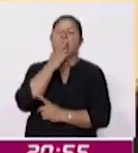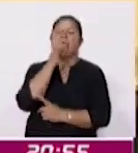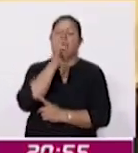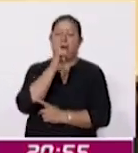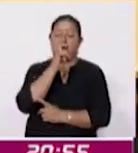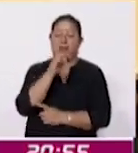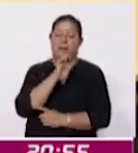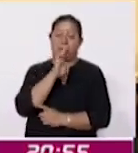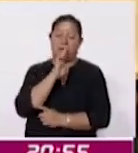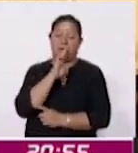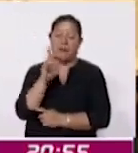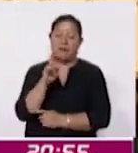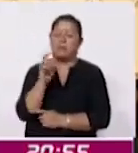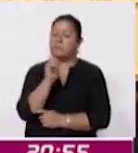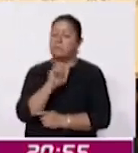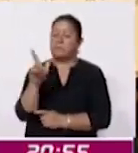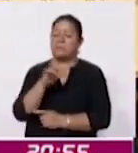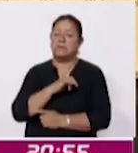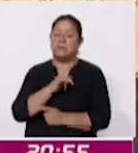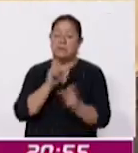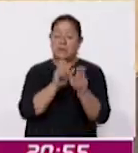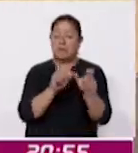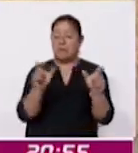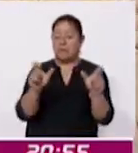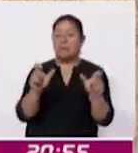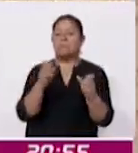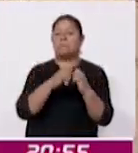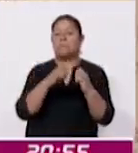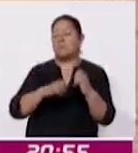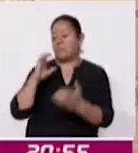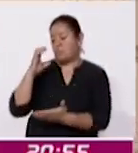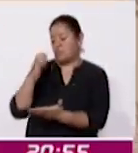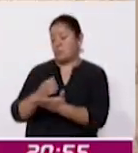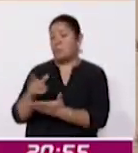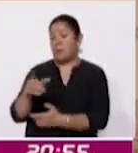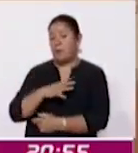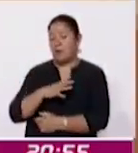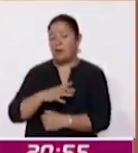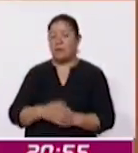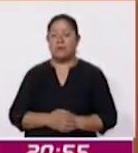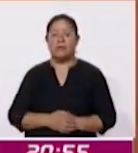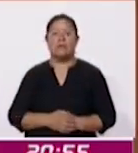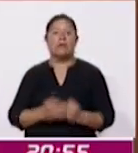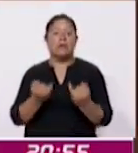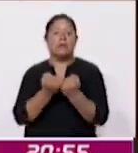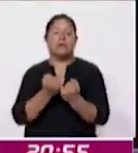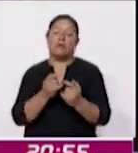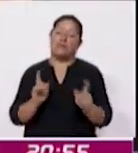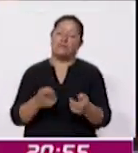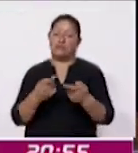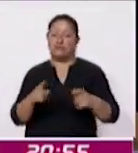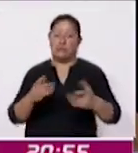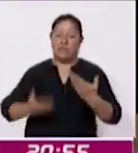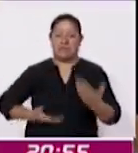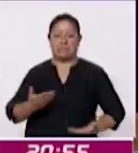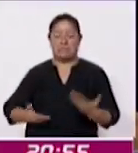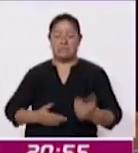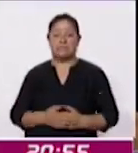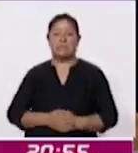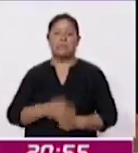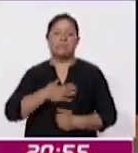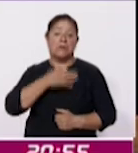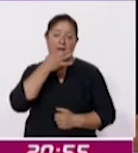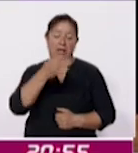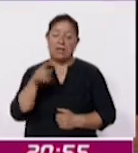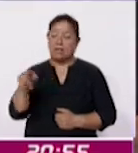especial los apellidos que en comunidades como en Contla de Juan Cuamazzi se conservan así como la música y las danzas cabe señalar que